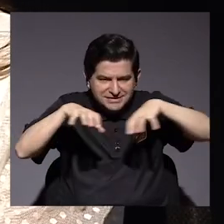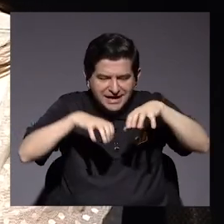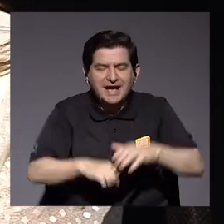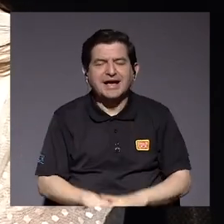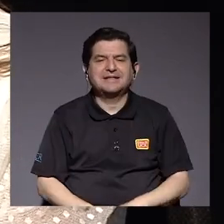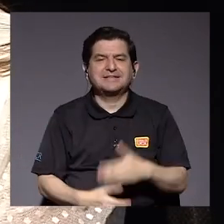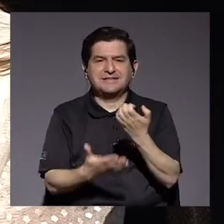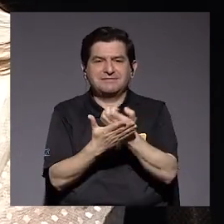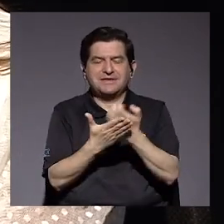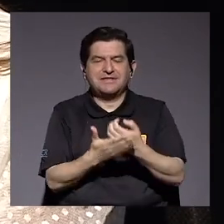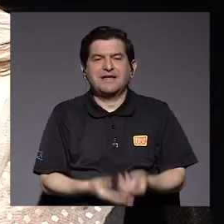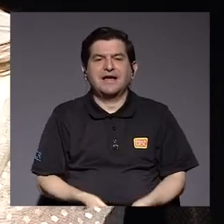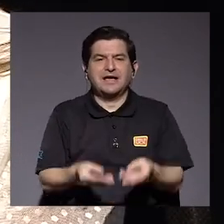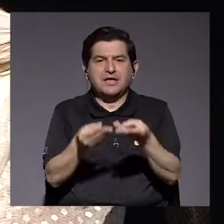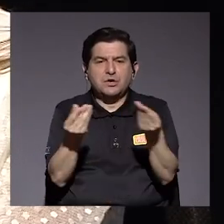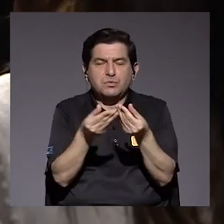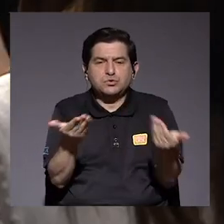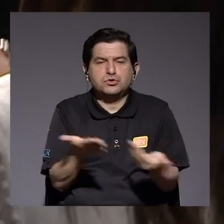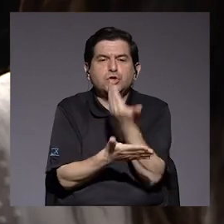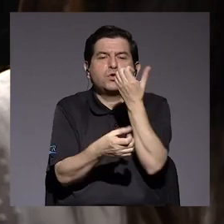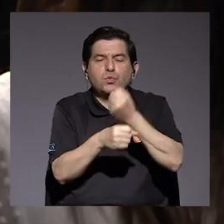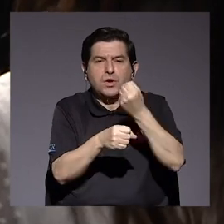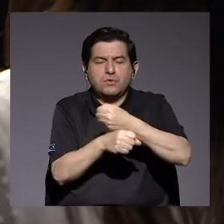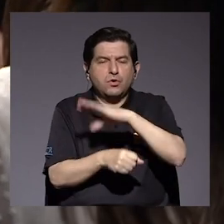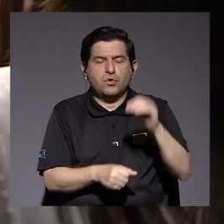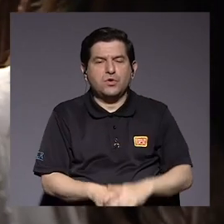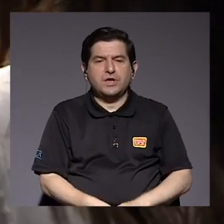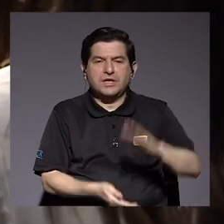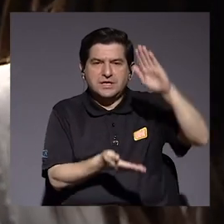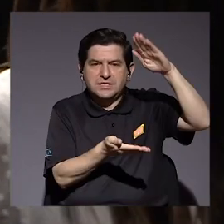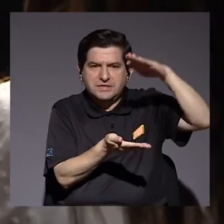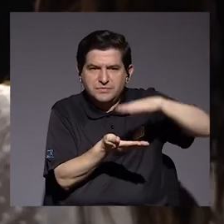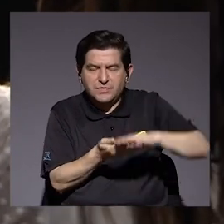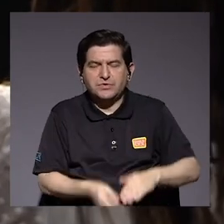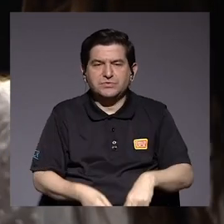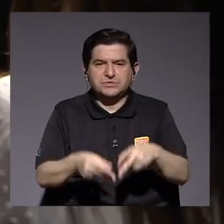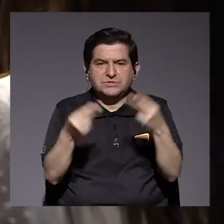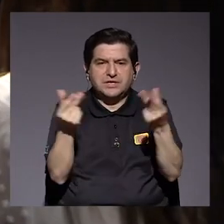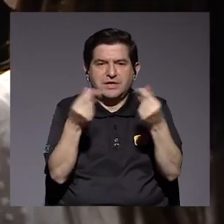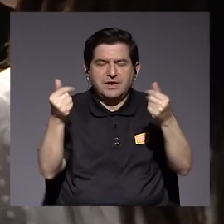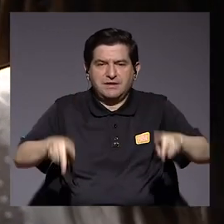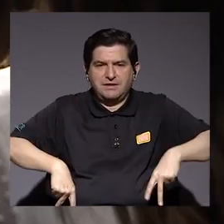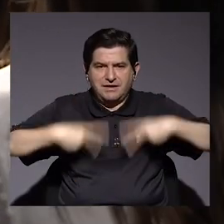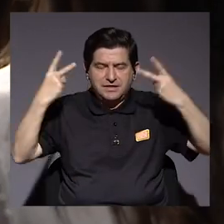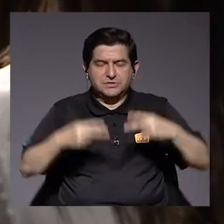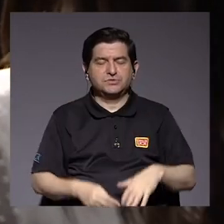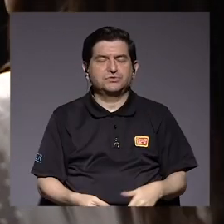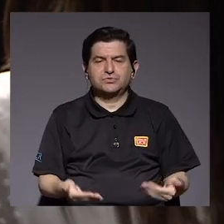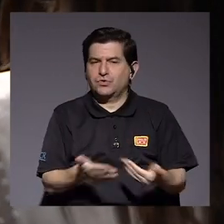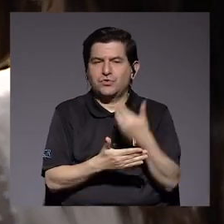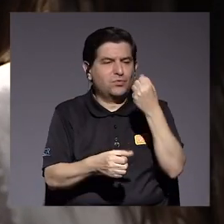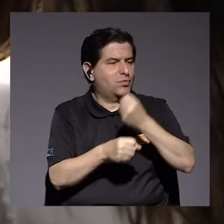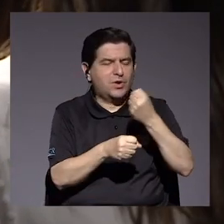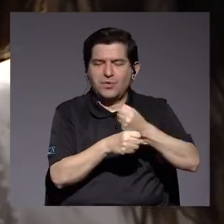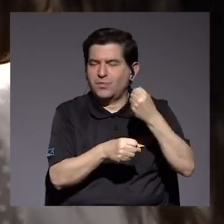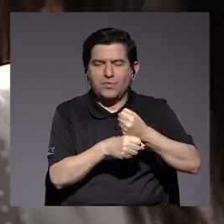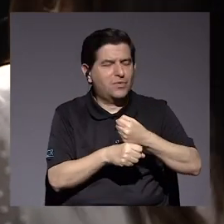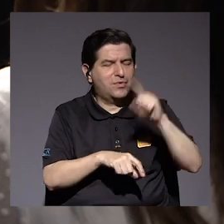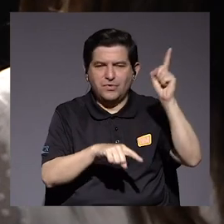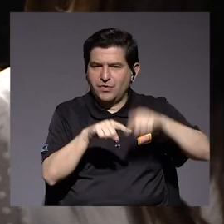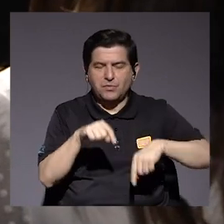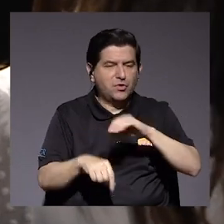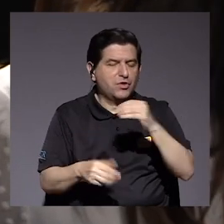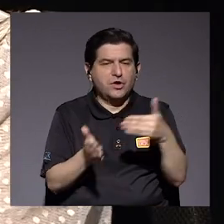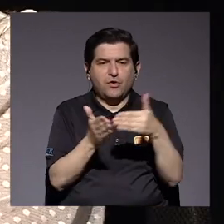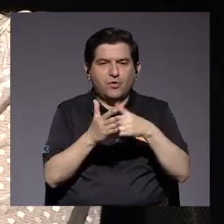tema de reactivación económica de generación de empleo y, como le dije anteriormente, reducción del costo de vida. No podemos pretender generar nuevo empleo, no